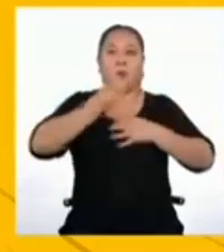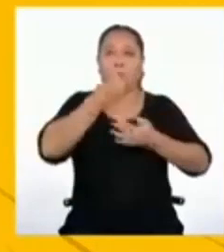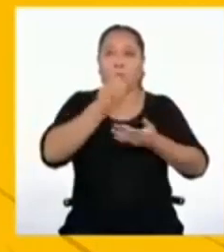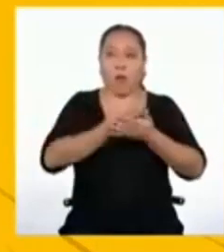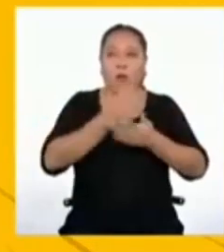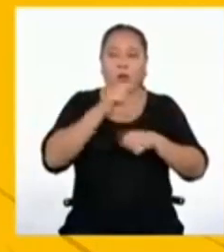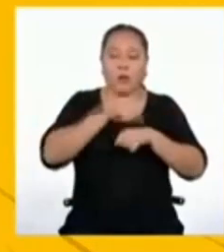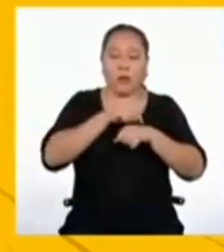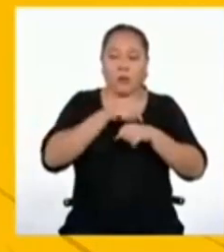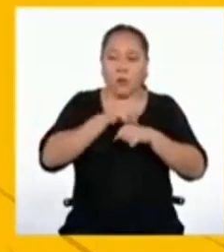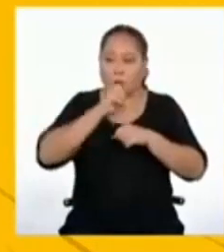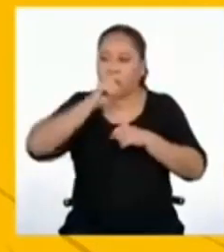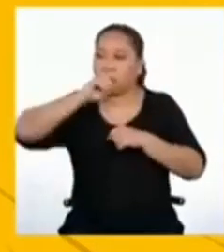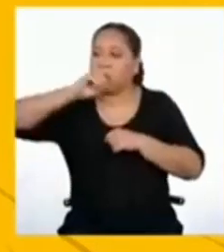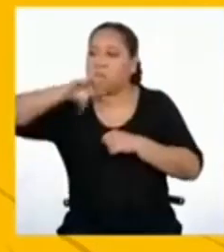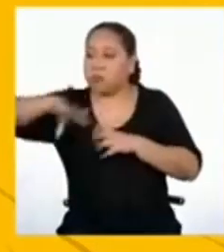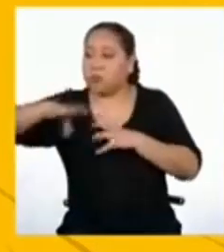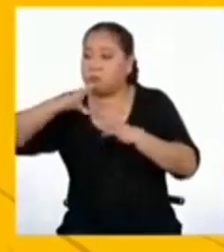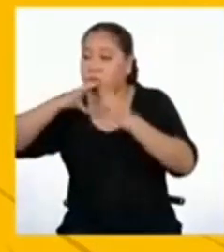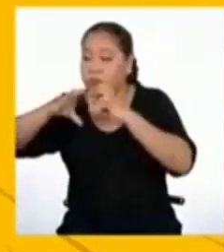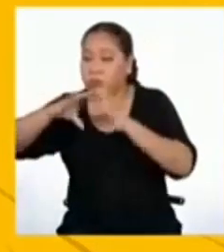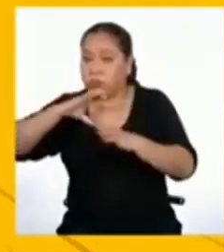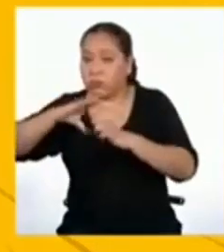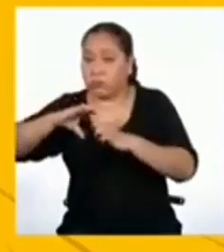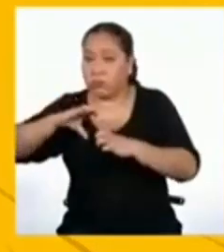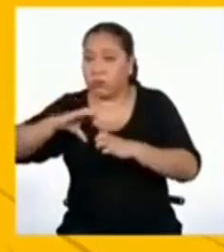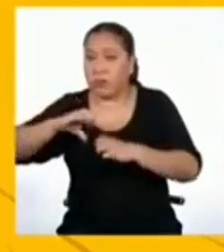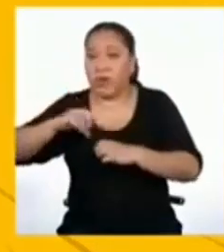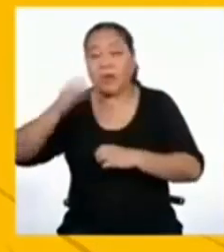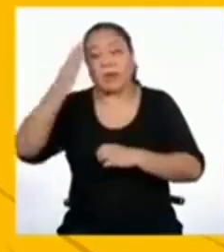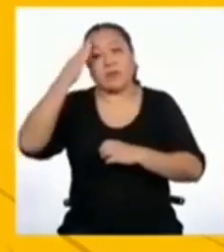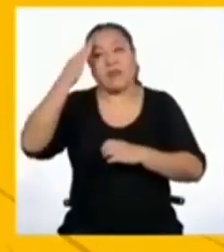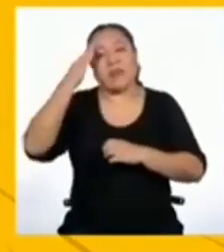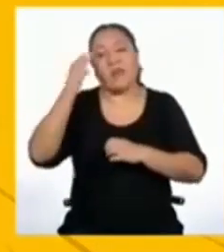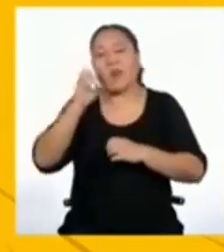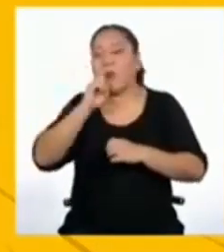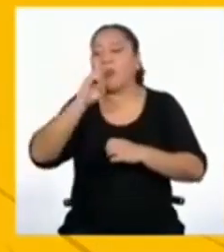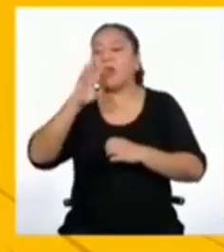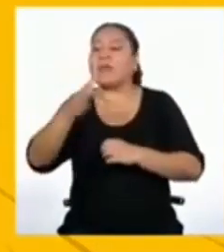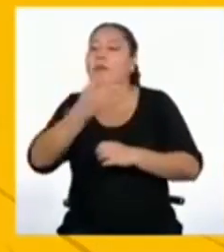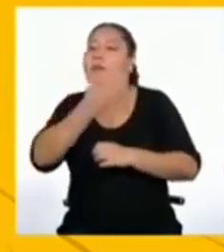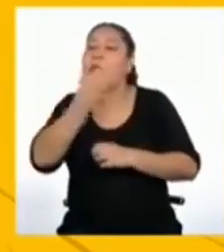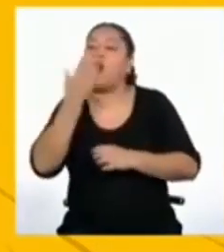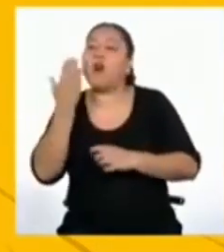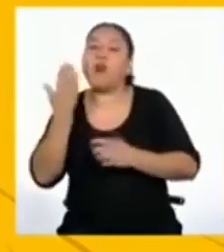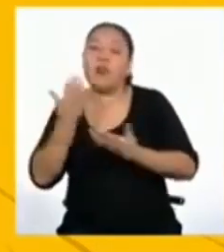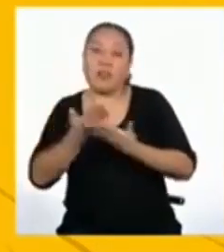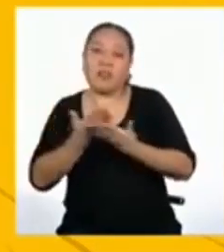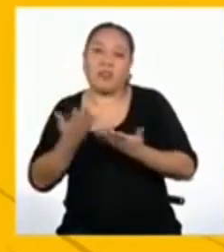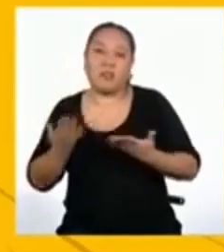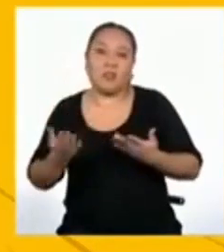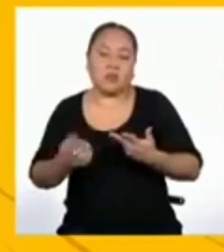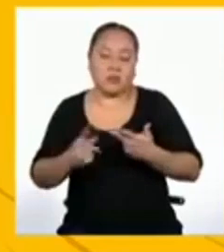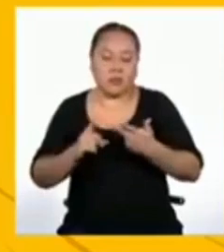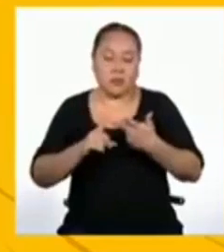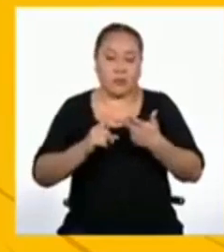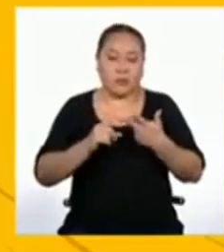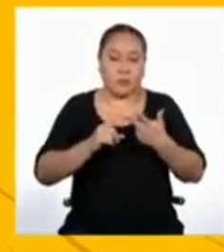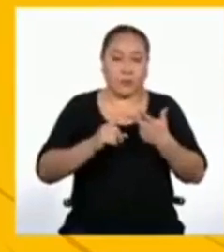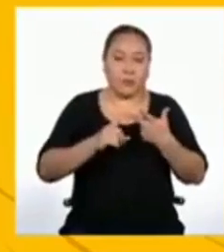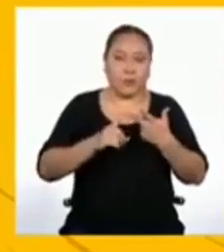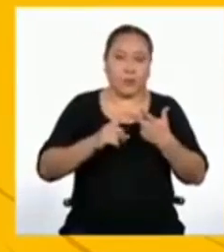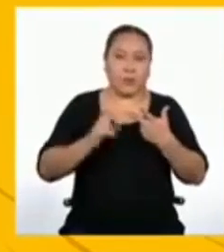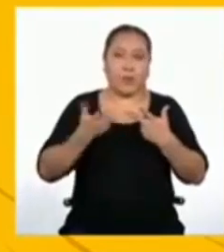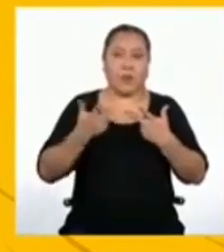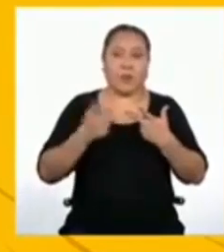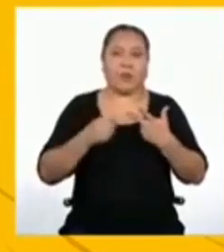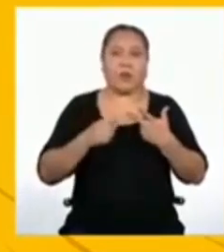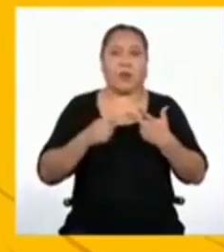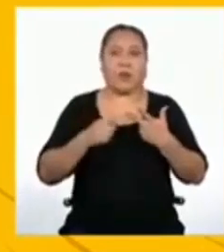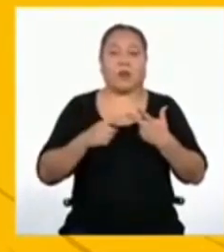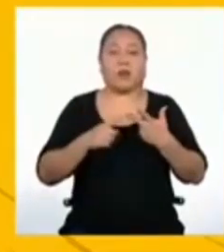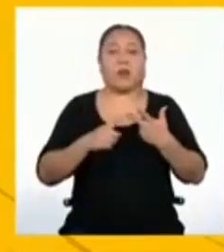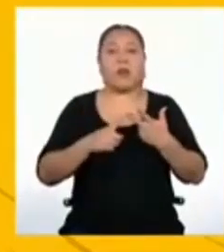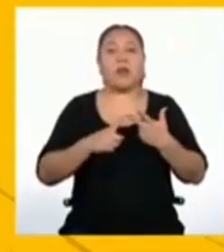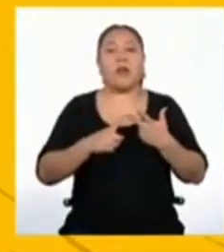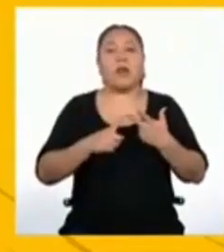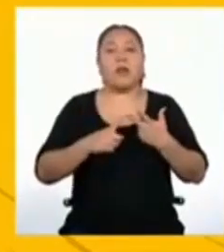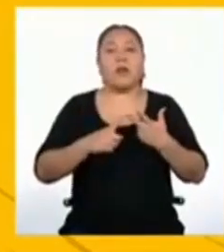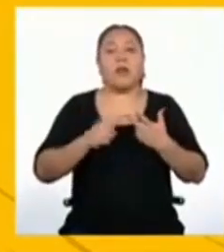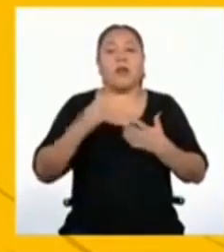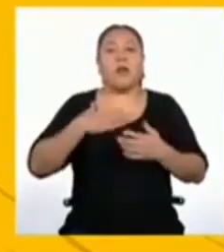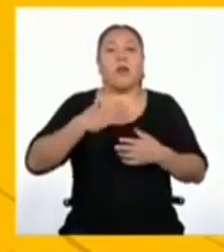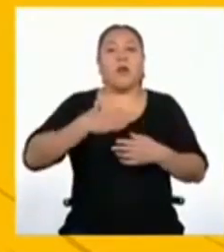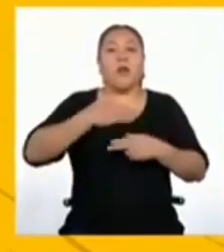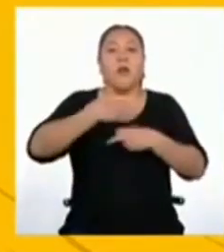comunicarme. Y saber cómo ser asertivo. En tercer lugar, está la capacidad